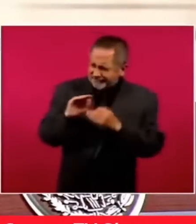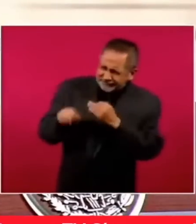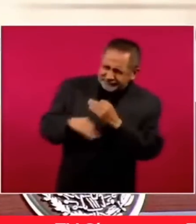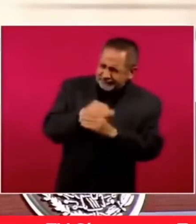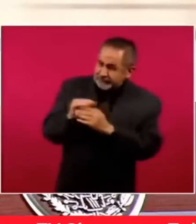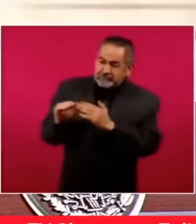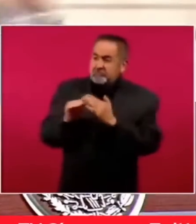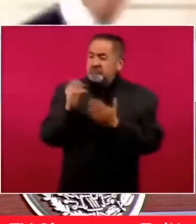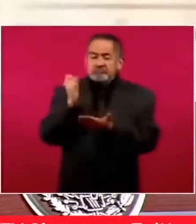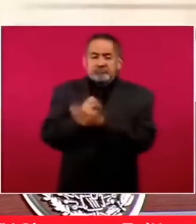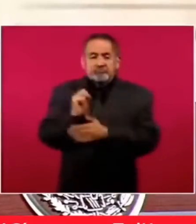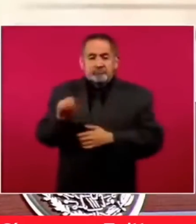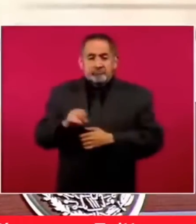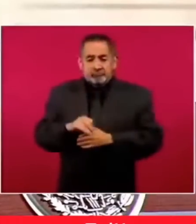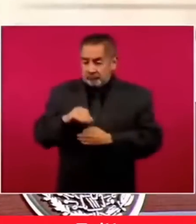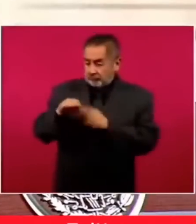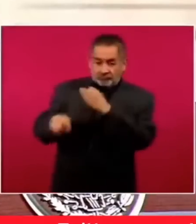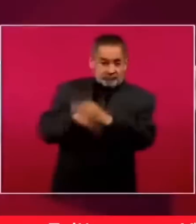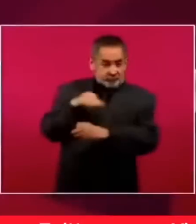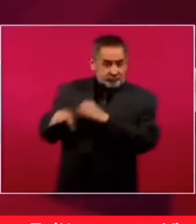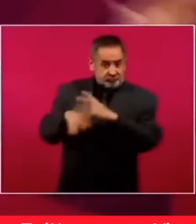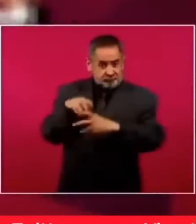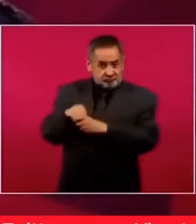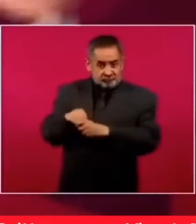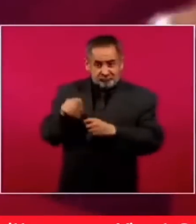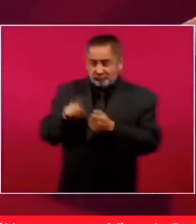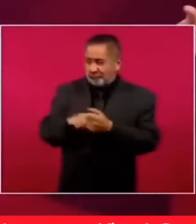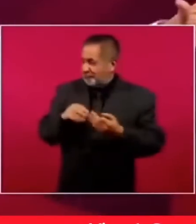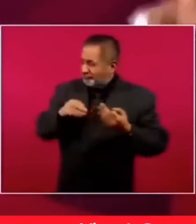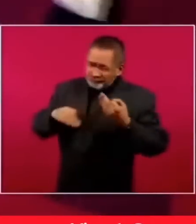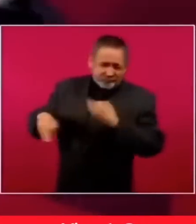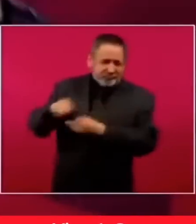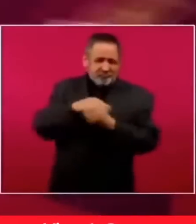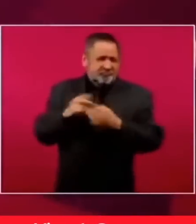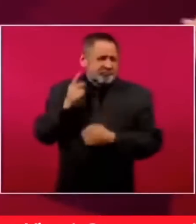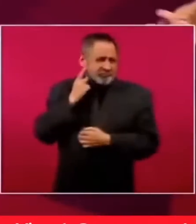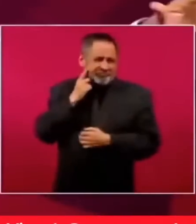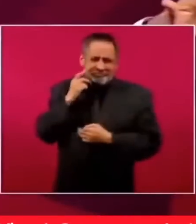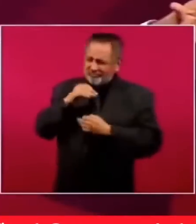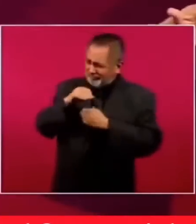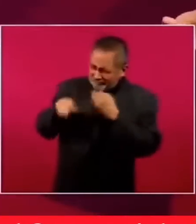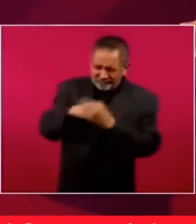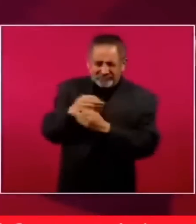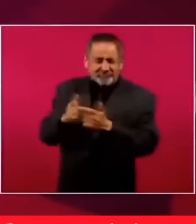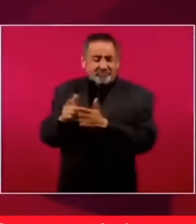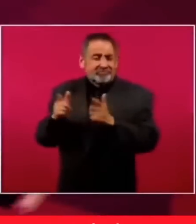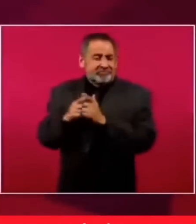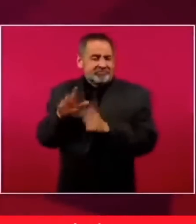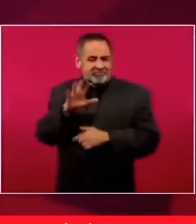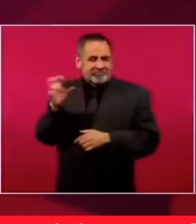Todos los votos de todos los diputados de todos los partidos